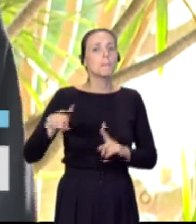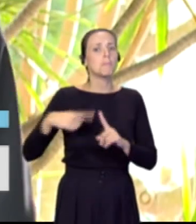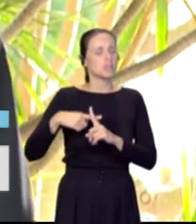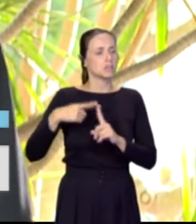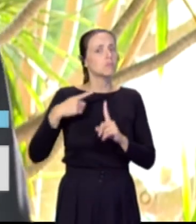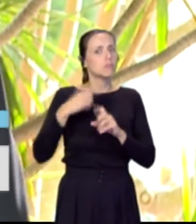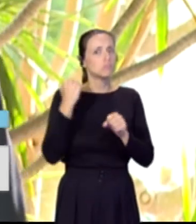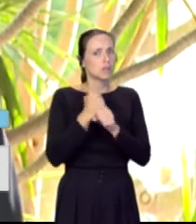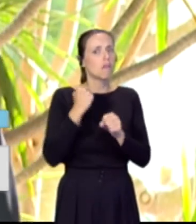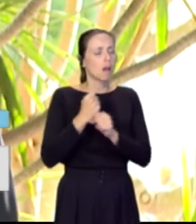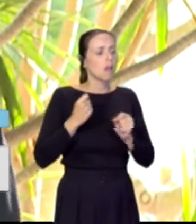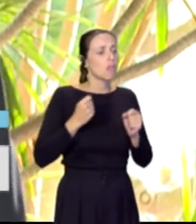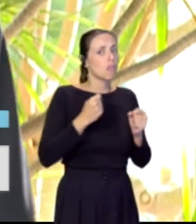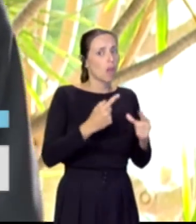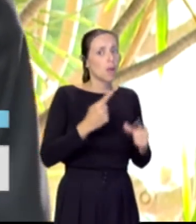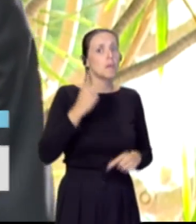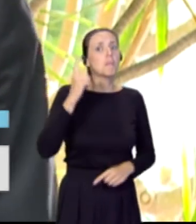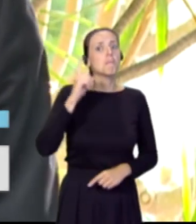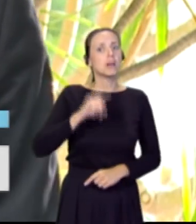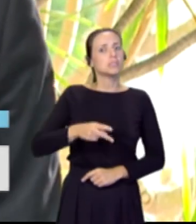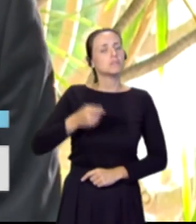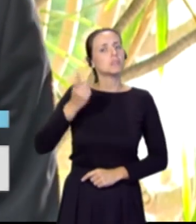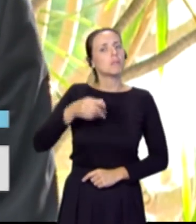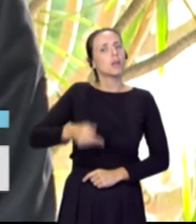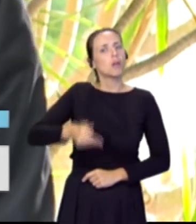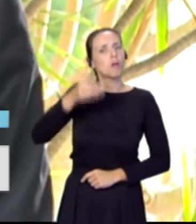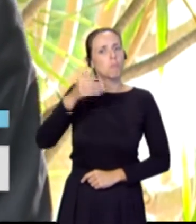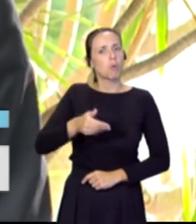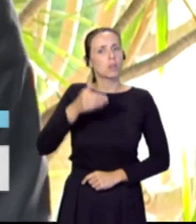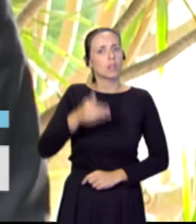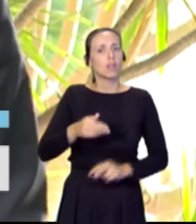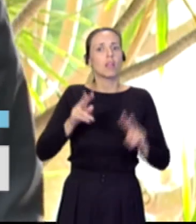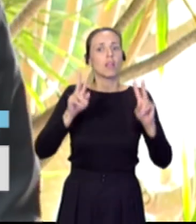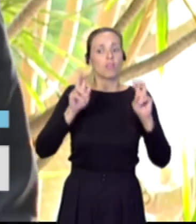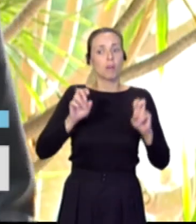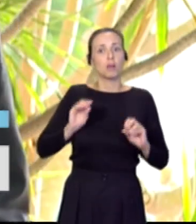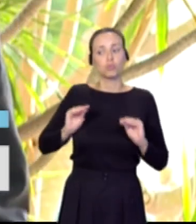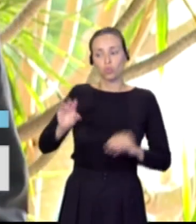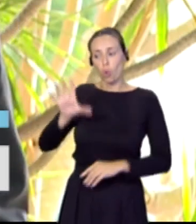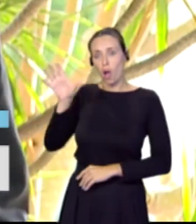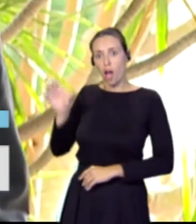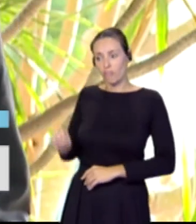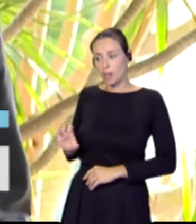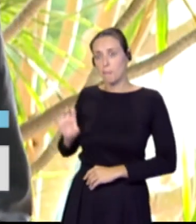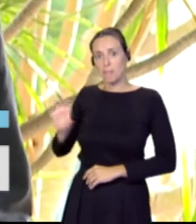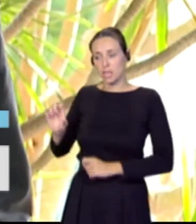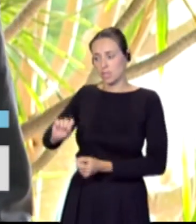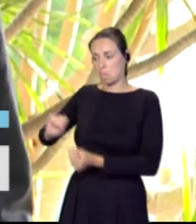importante, de partenariado con países de origen y tránsito.